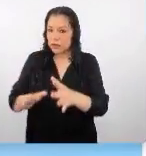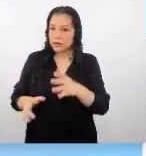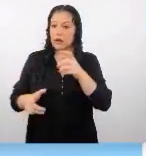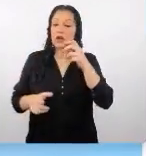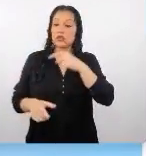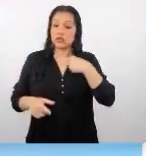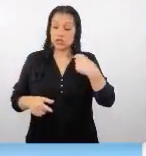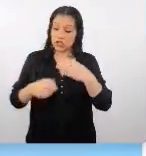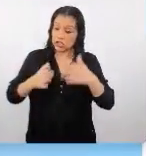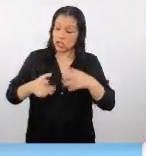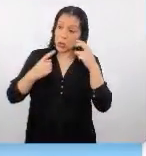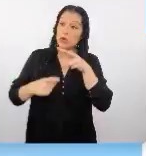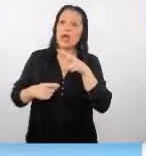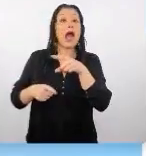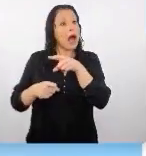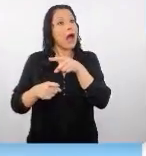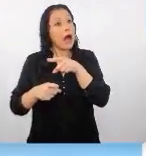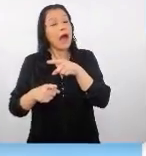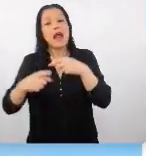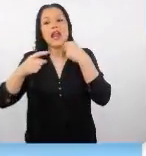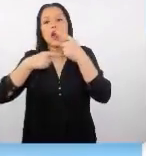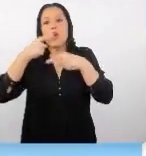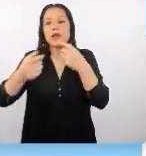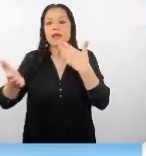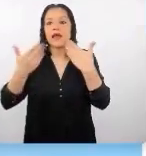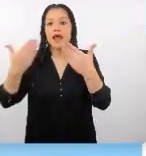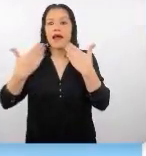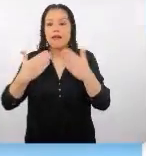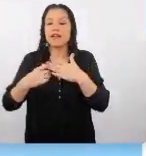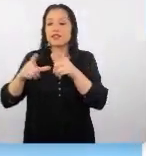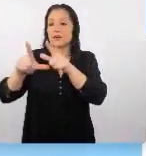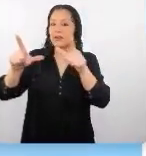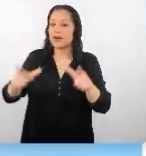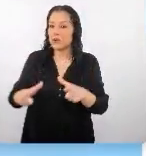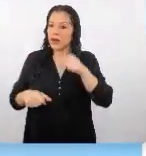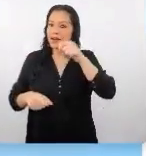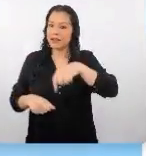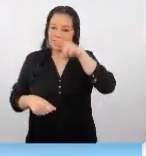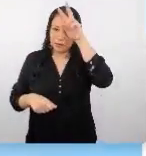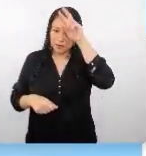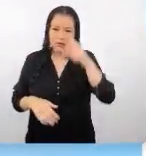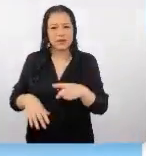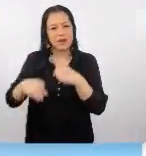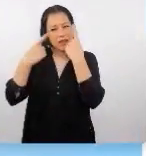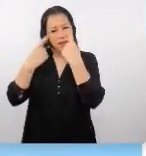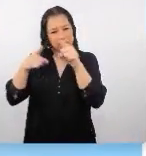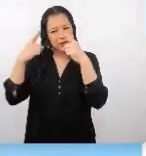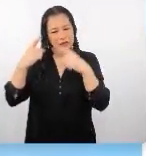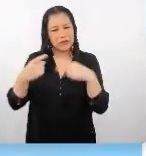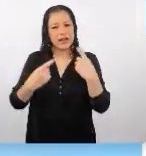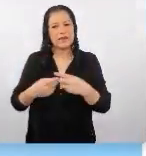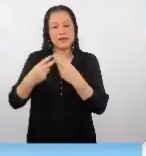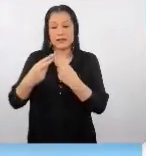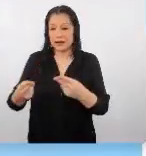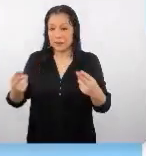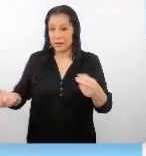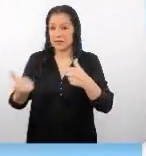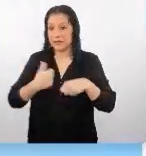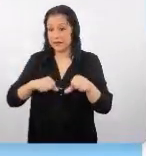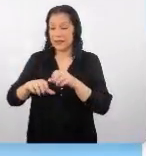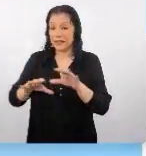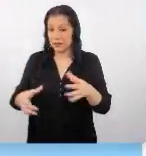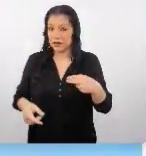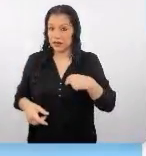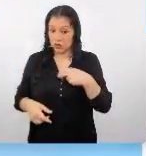influyente les cuente le hable sobre el destino. ¿No? Entonces son diferentes acciones que hemos